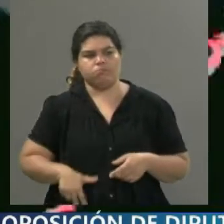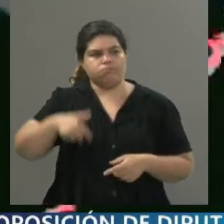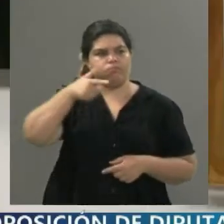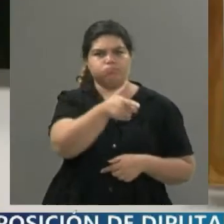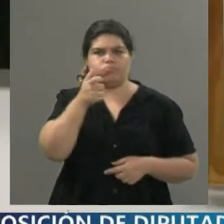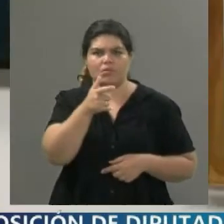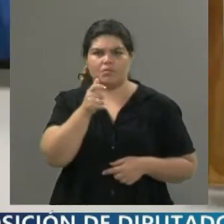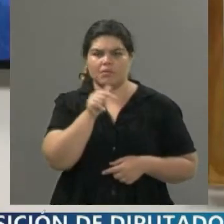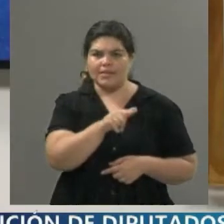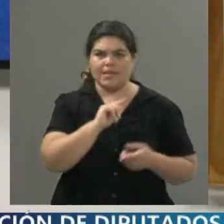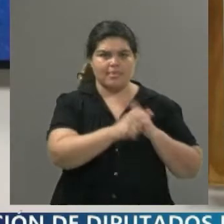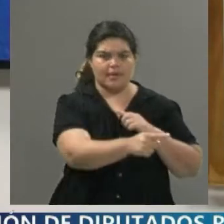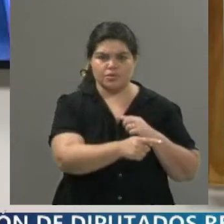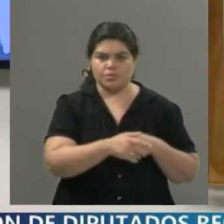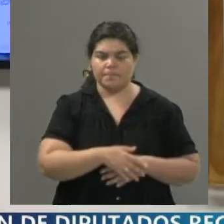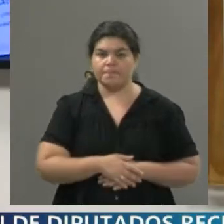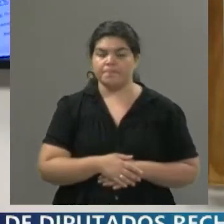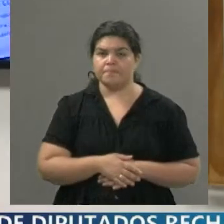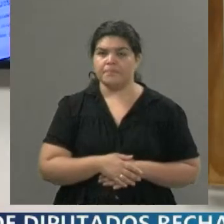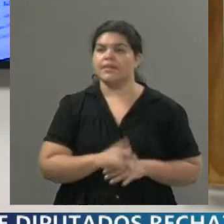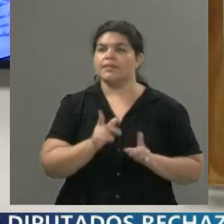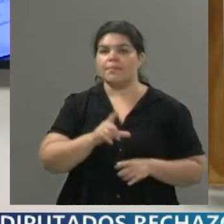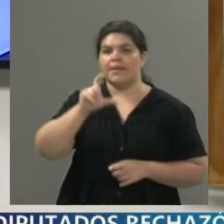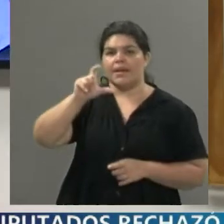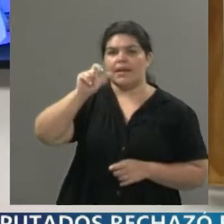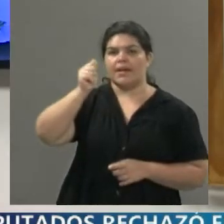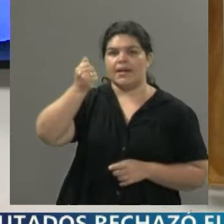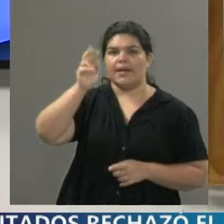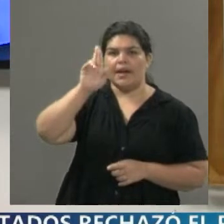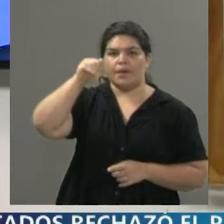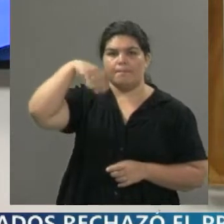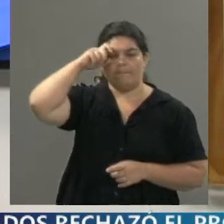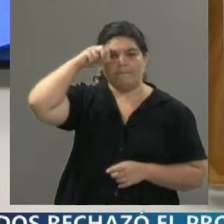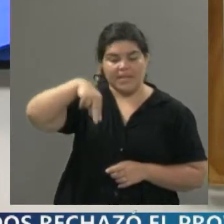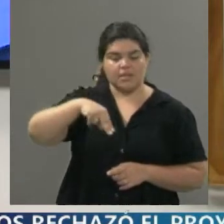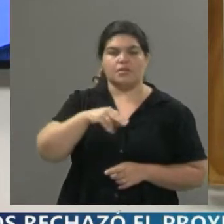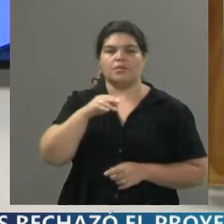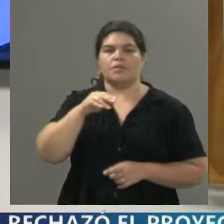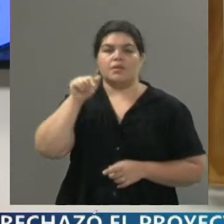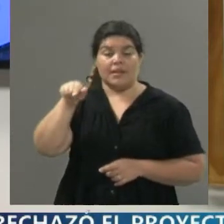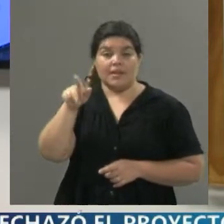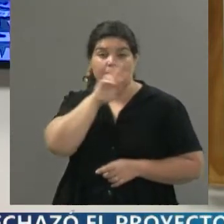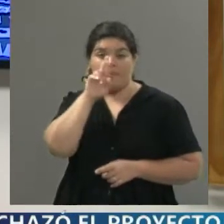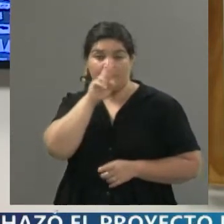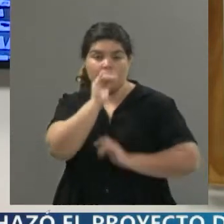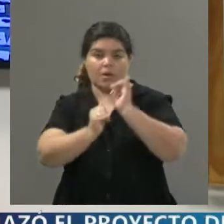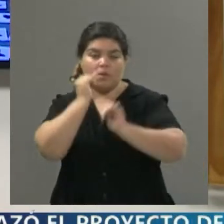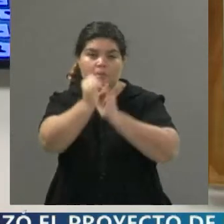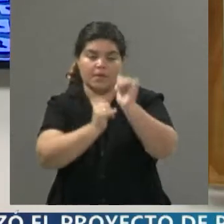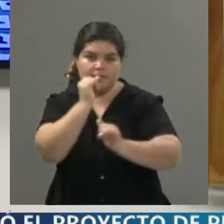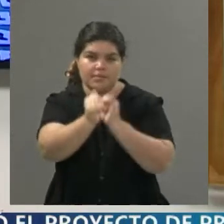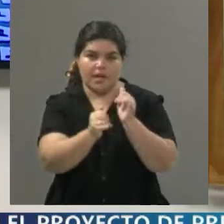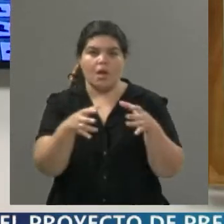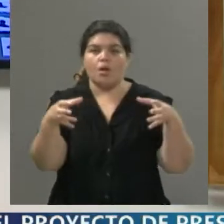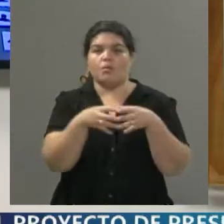el caso. Bien, y también María del Carmen Verdú, que es abogada de Correpi, de la Coordinadora contra la Represión Policial e